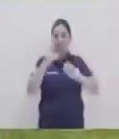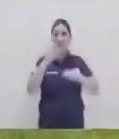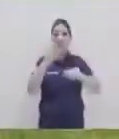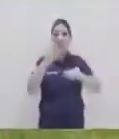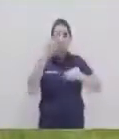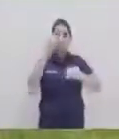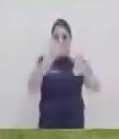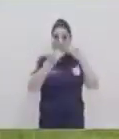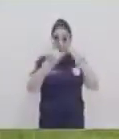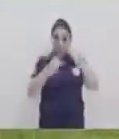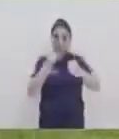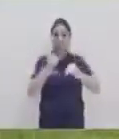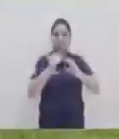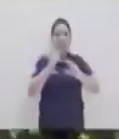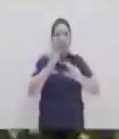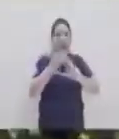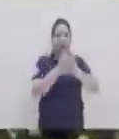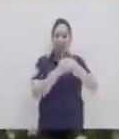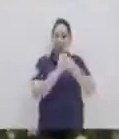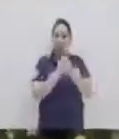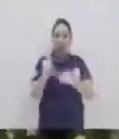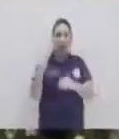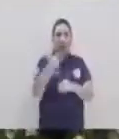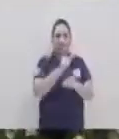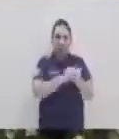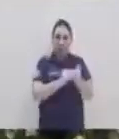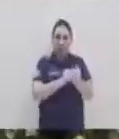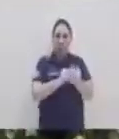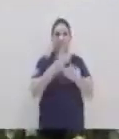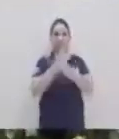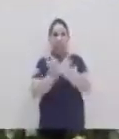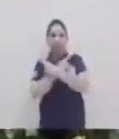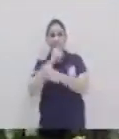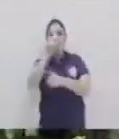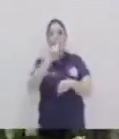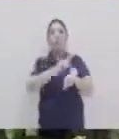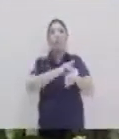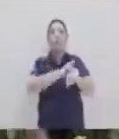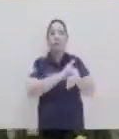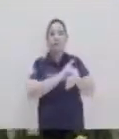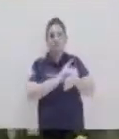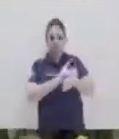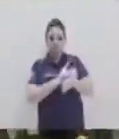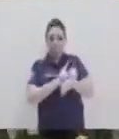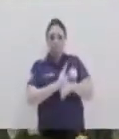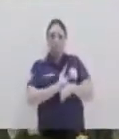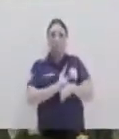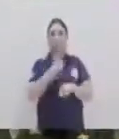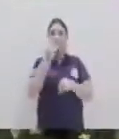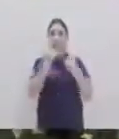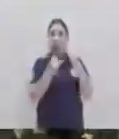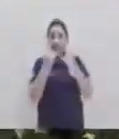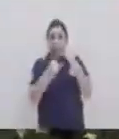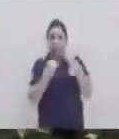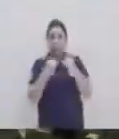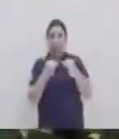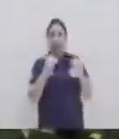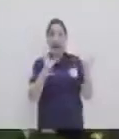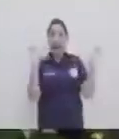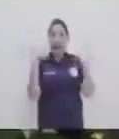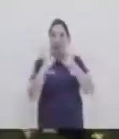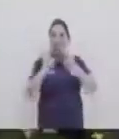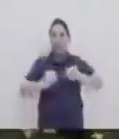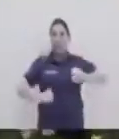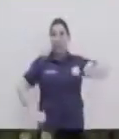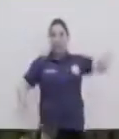después de cada ejercicio descansa un minuto y al final de los ejercicios